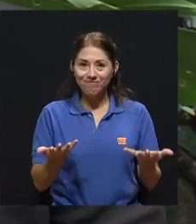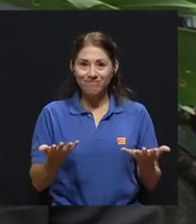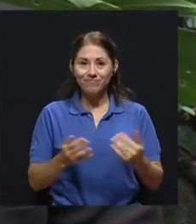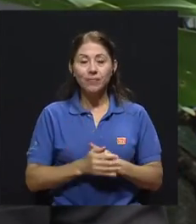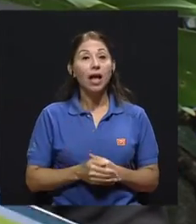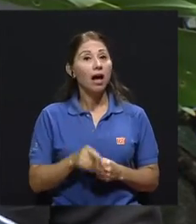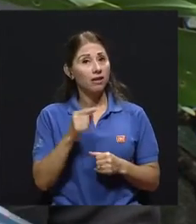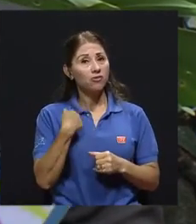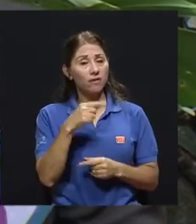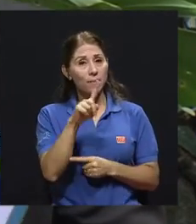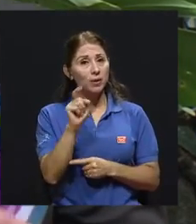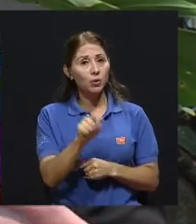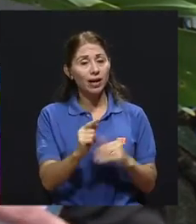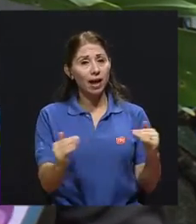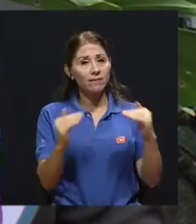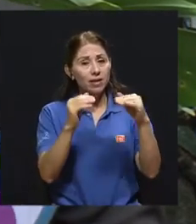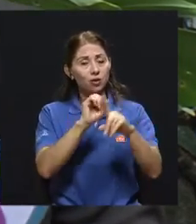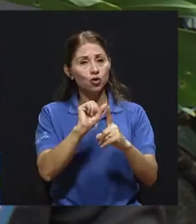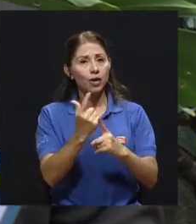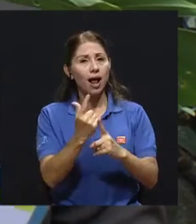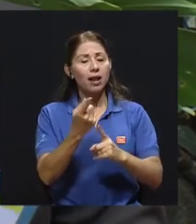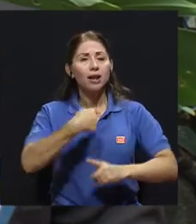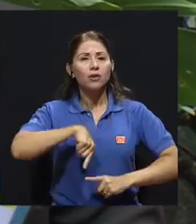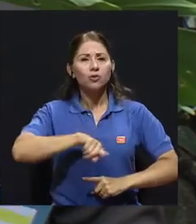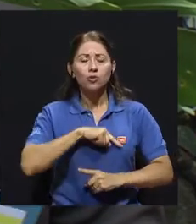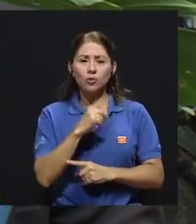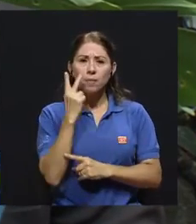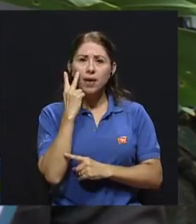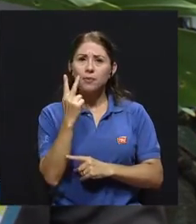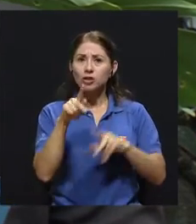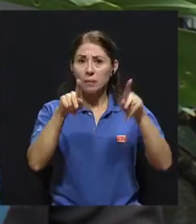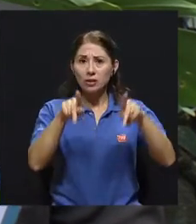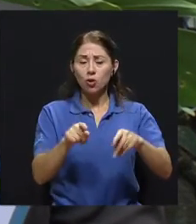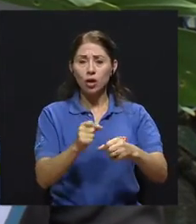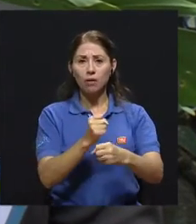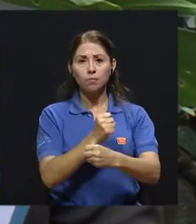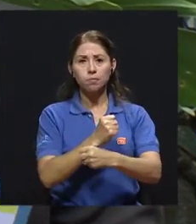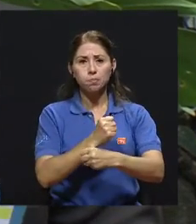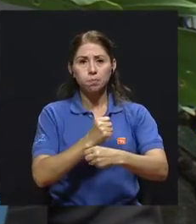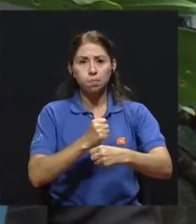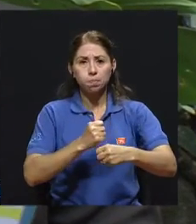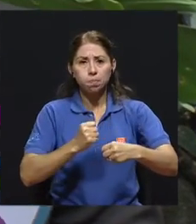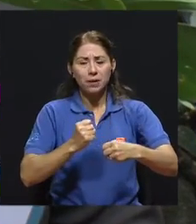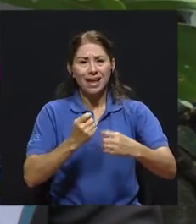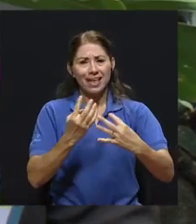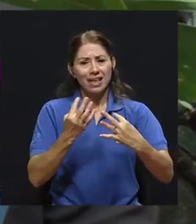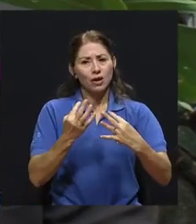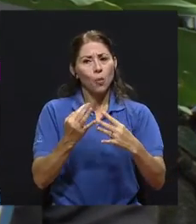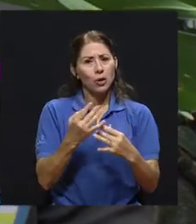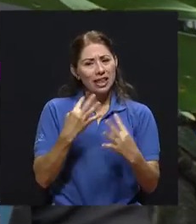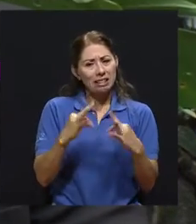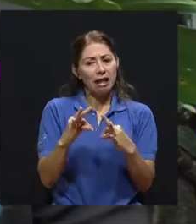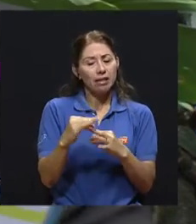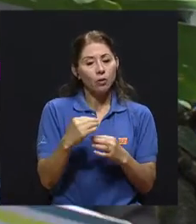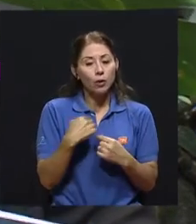que le iba a hacer a nivel social, ¿verdad? O sea, normalmente vemos que la persona con obesidad trata de